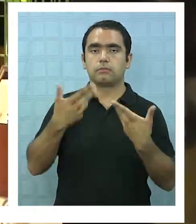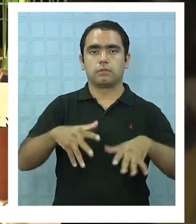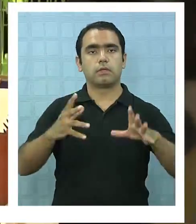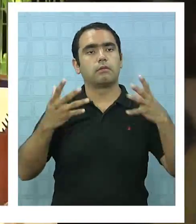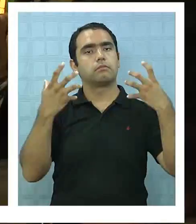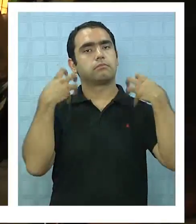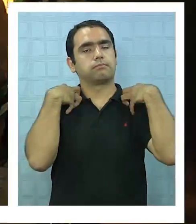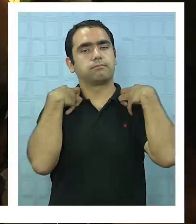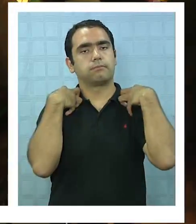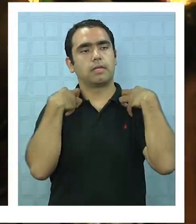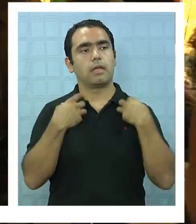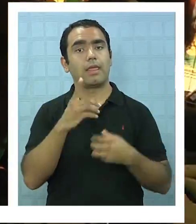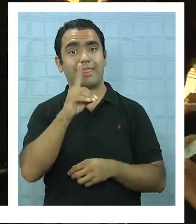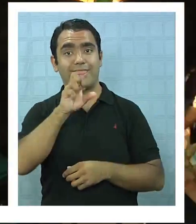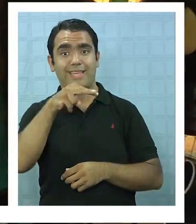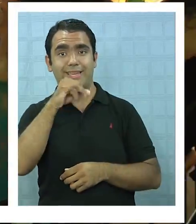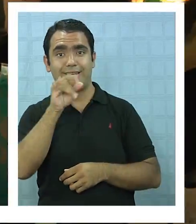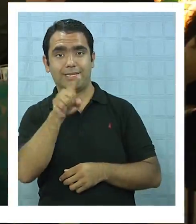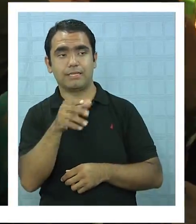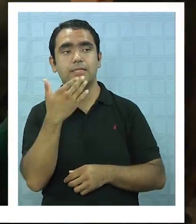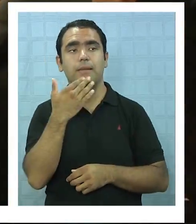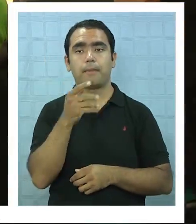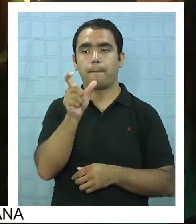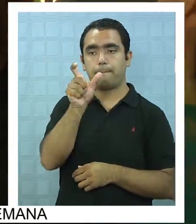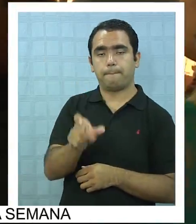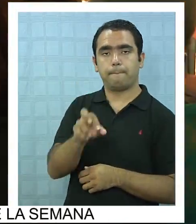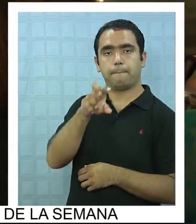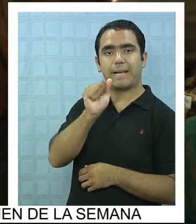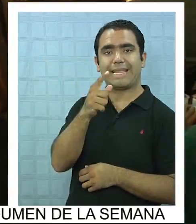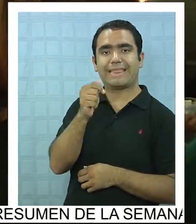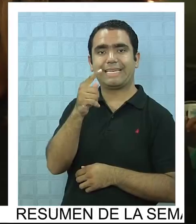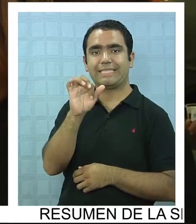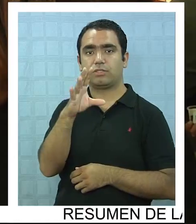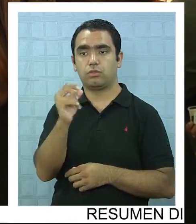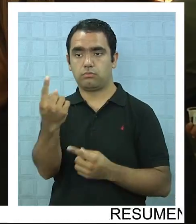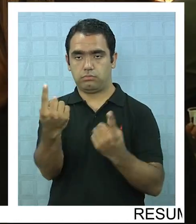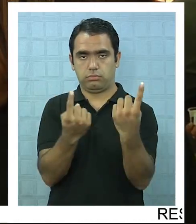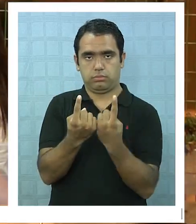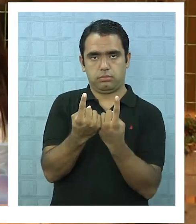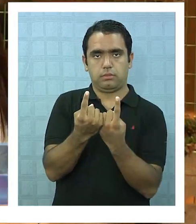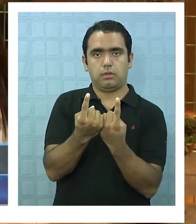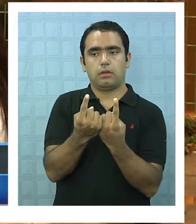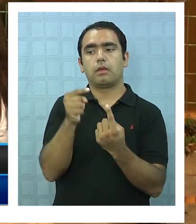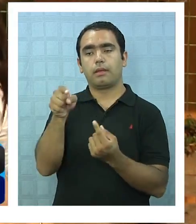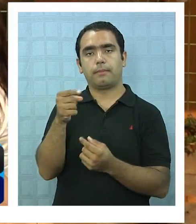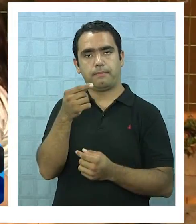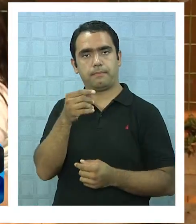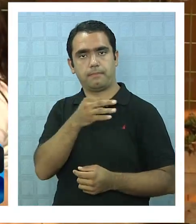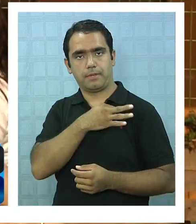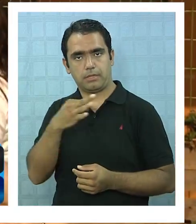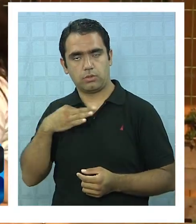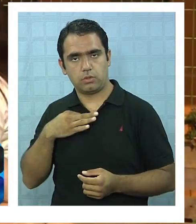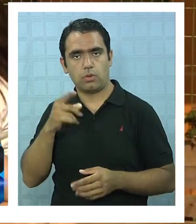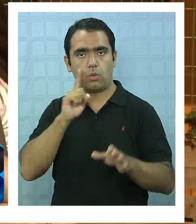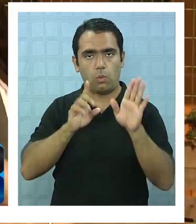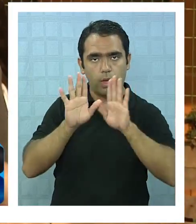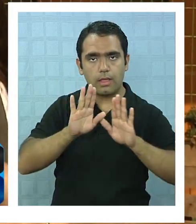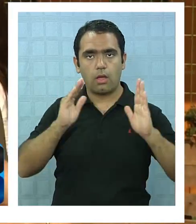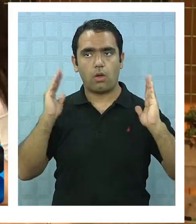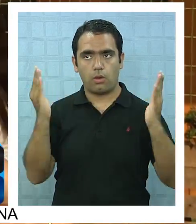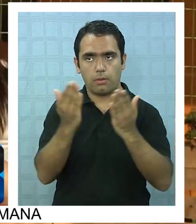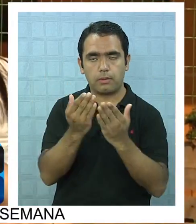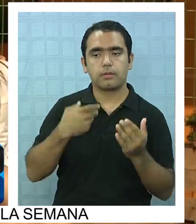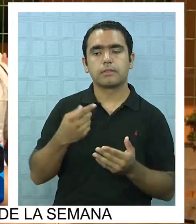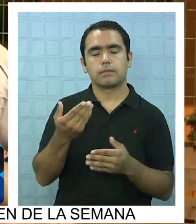juntar con Deniz y Patricio, que es el Seremio de Medio Ambiente, para ver de qué forma podemos también nosotros ponernos a disposición con